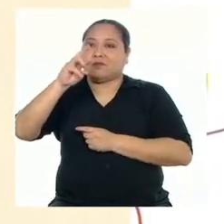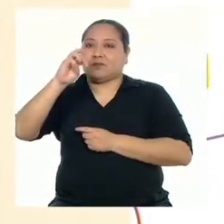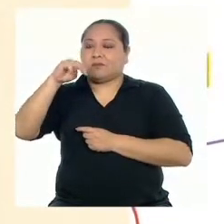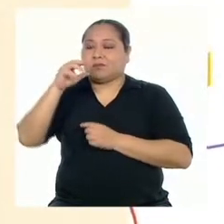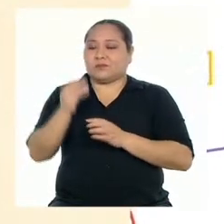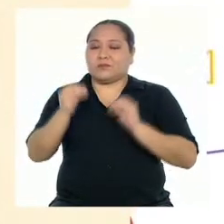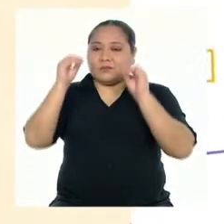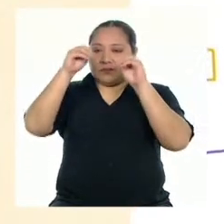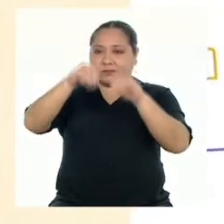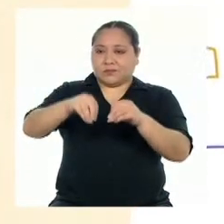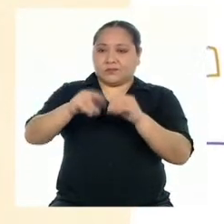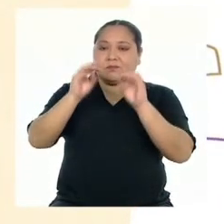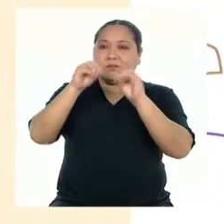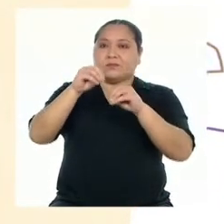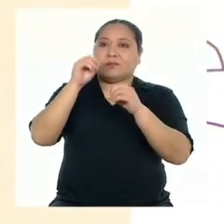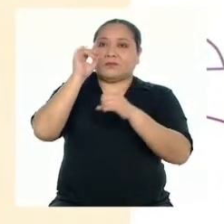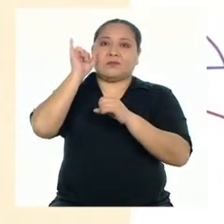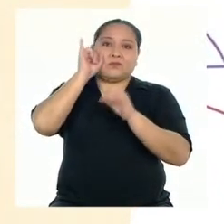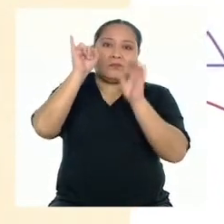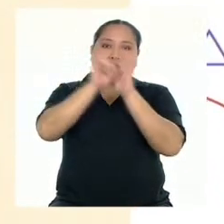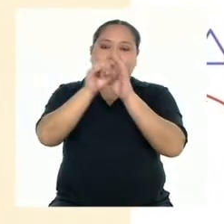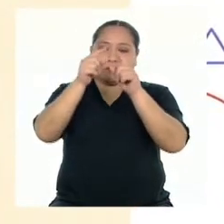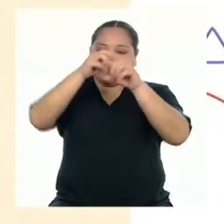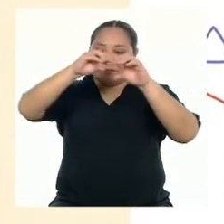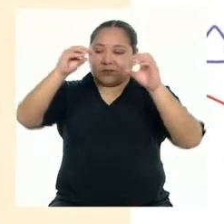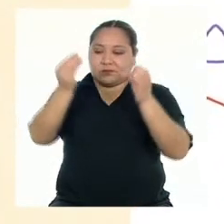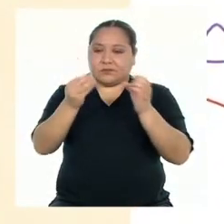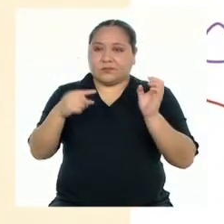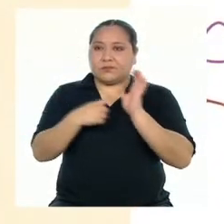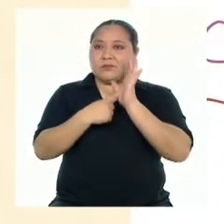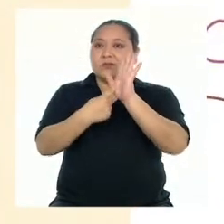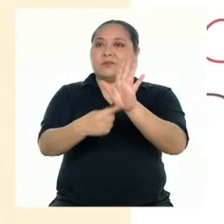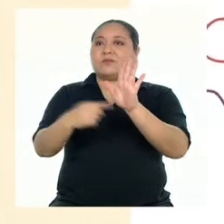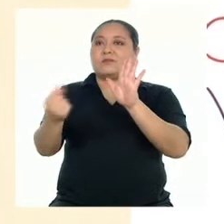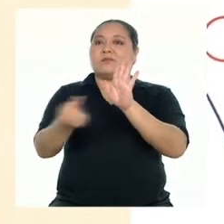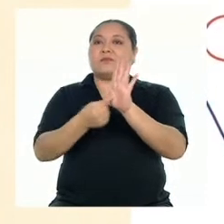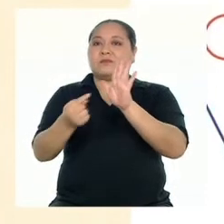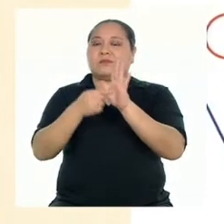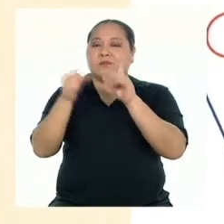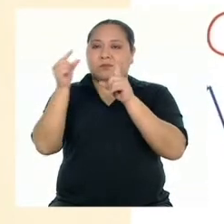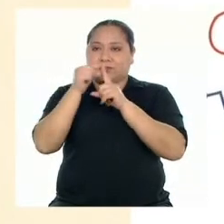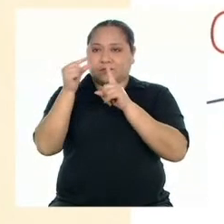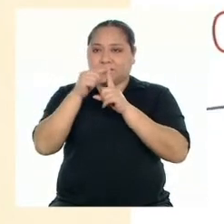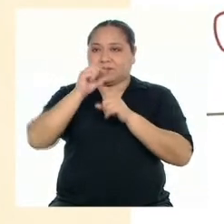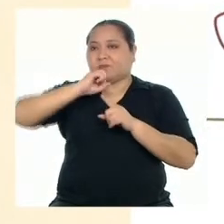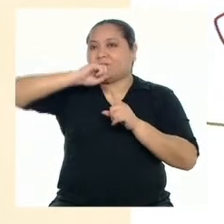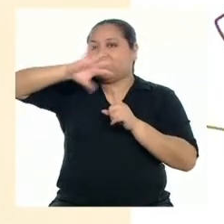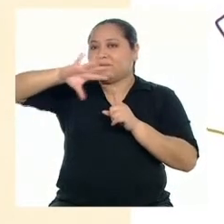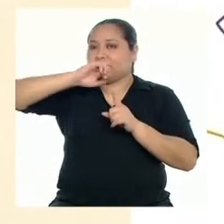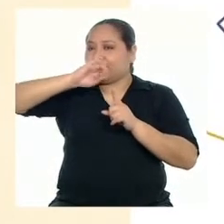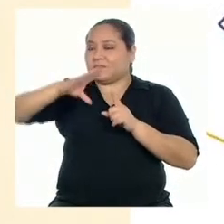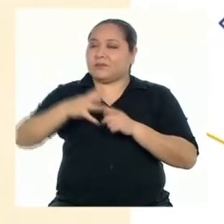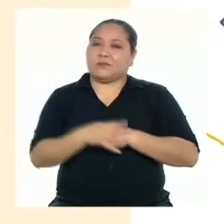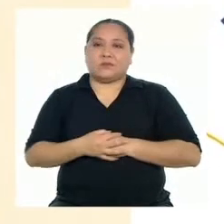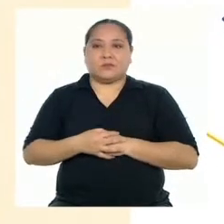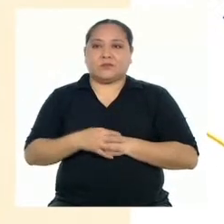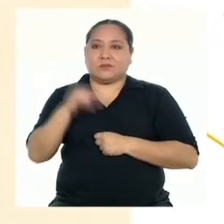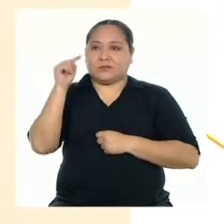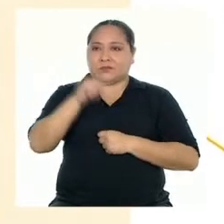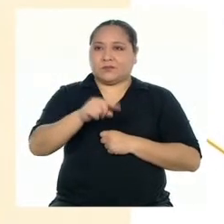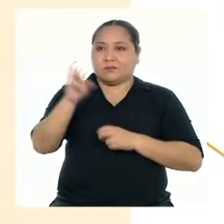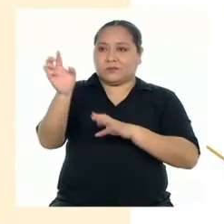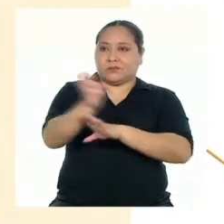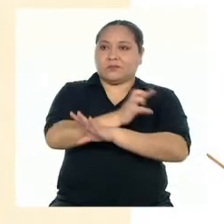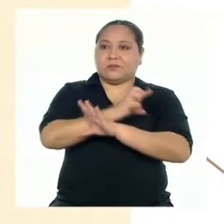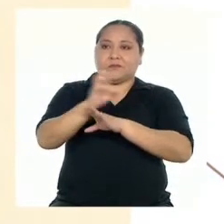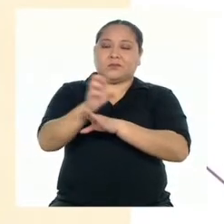encargan de crear una imagen que expresa visualmente lo que las palabras tratan de decir. Al ser un